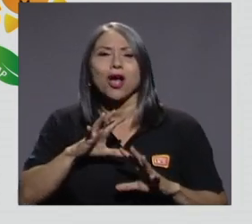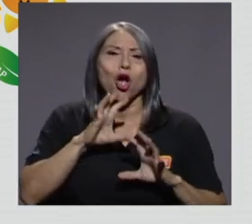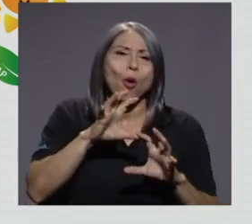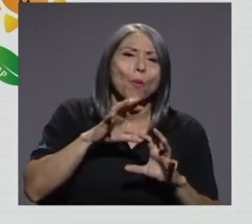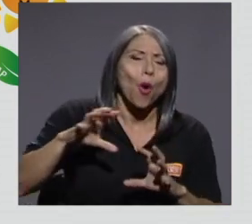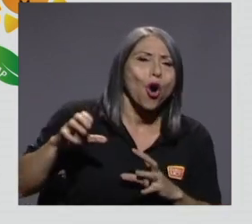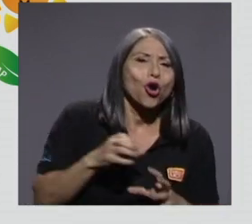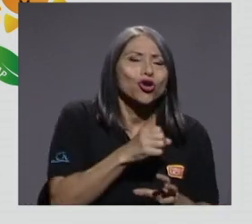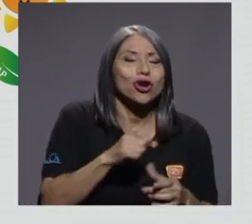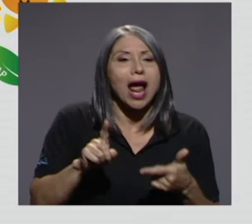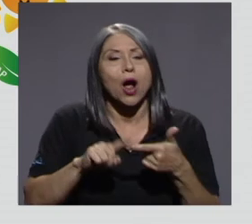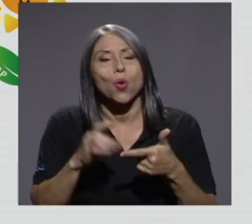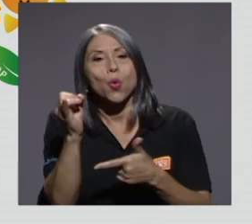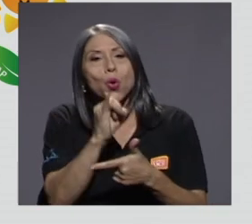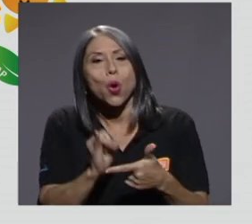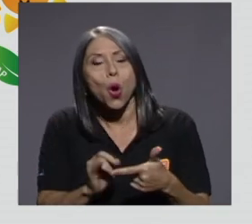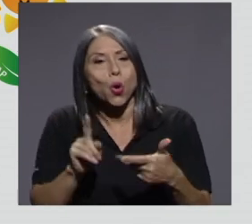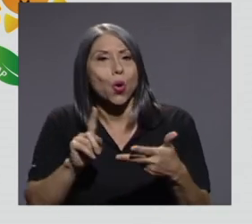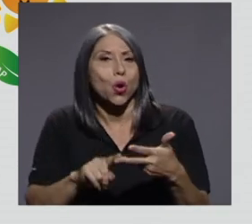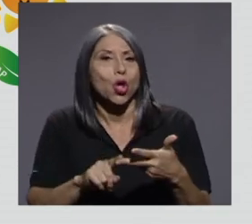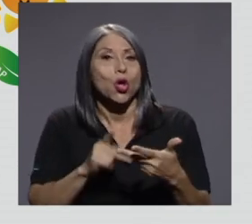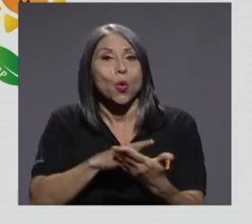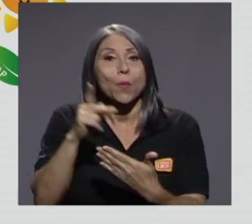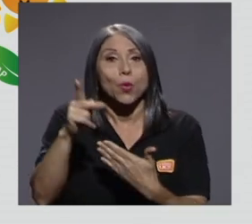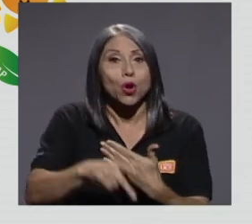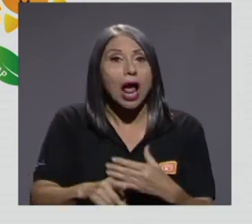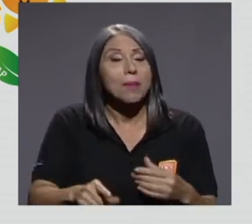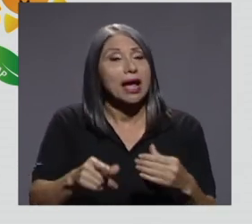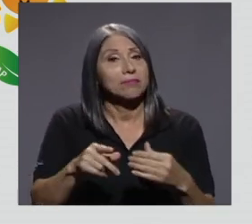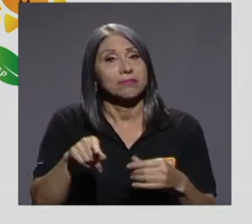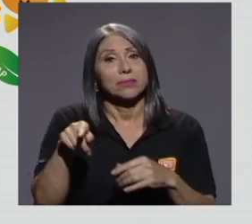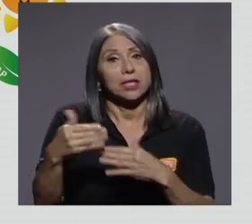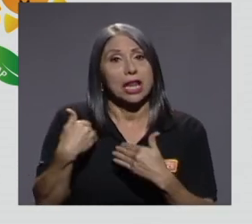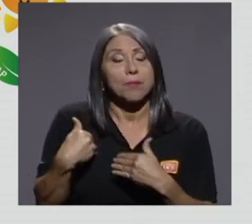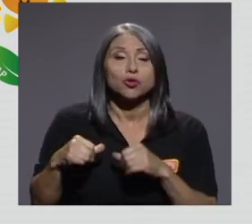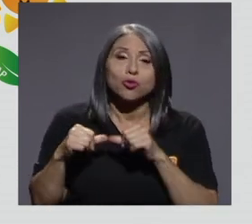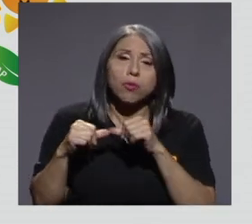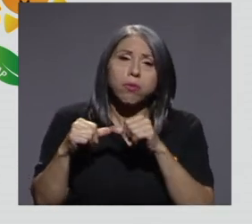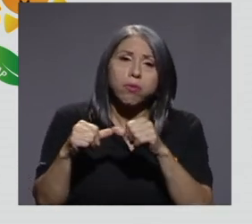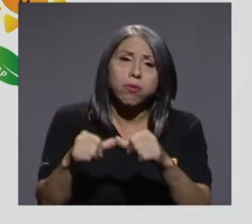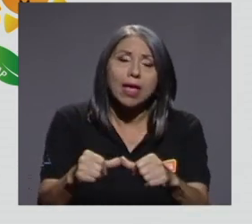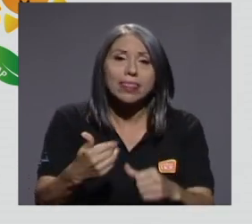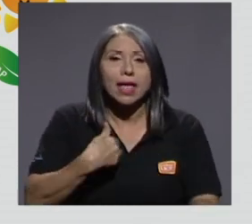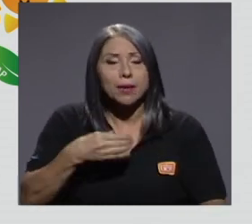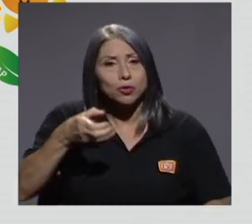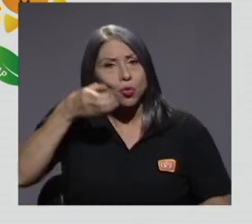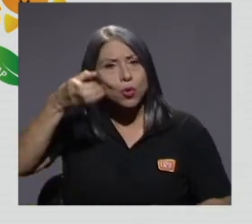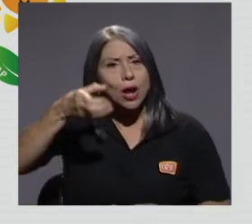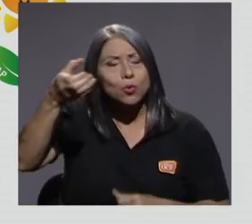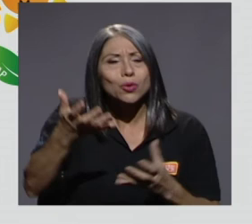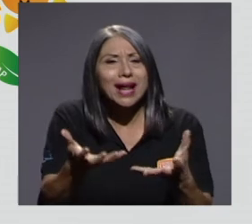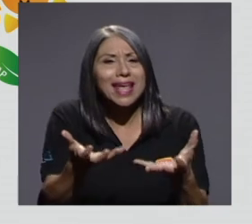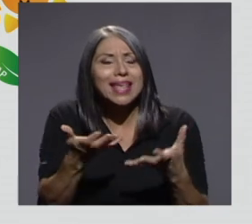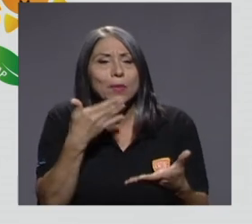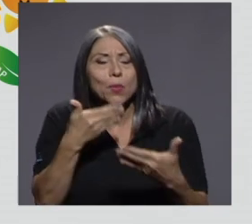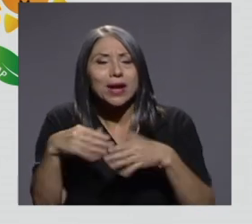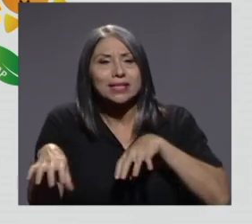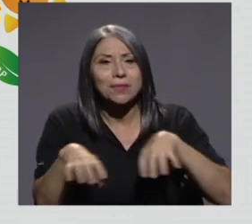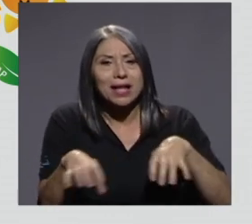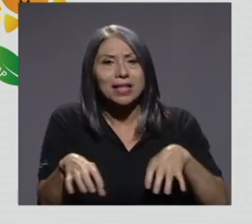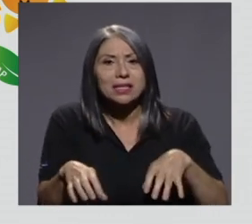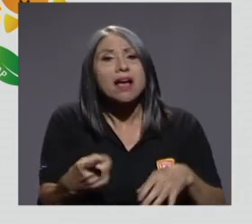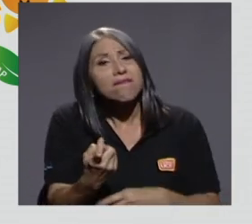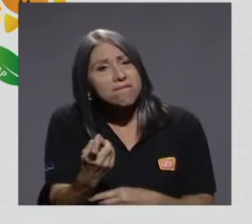y tengamos un programa sostenido en la escuela y tengamos una cultura que respira hacia buenas prácticas. Hay mucho que